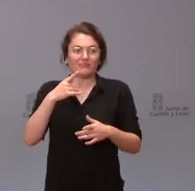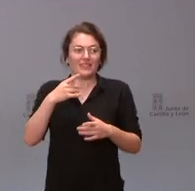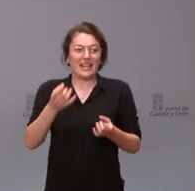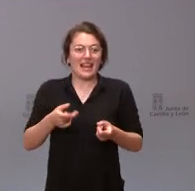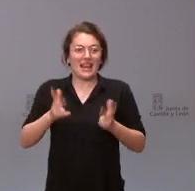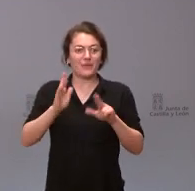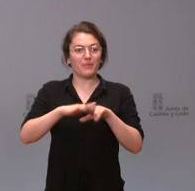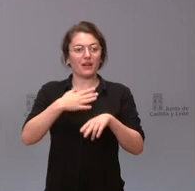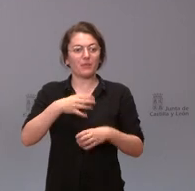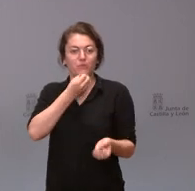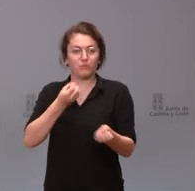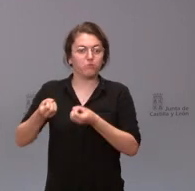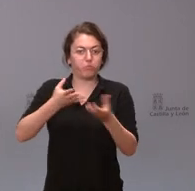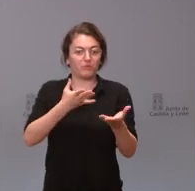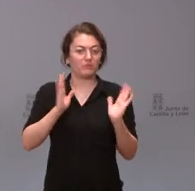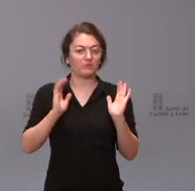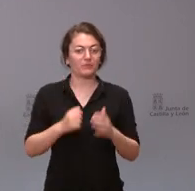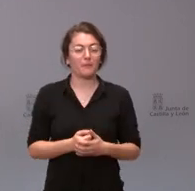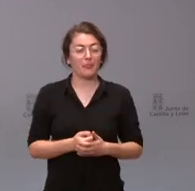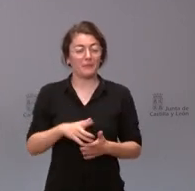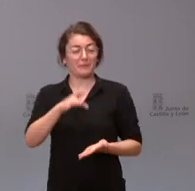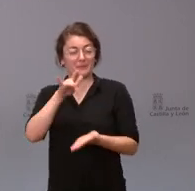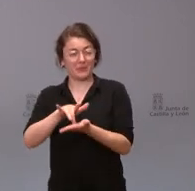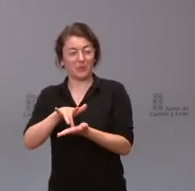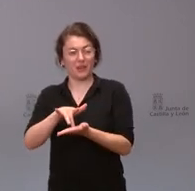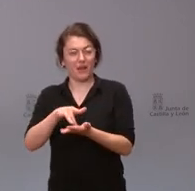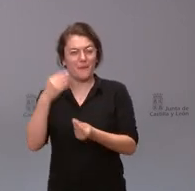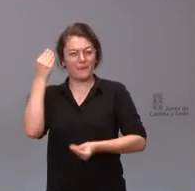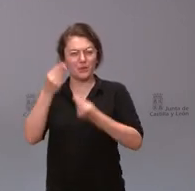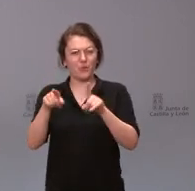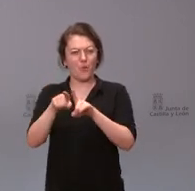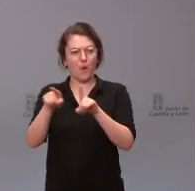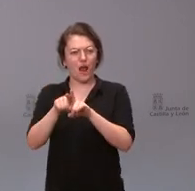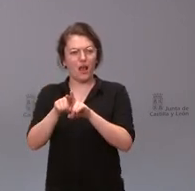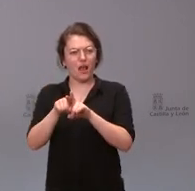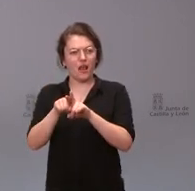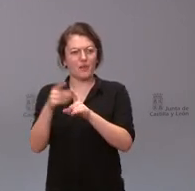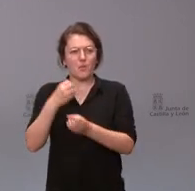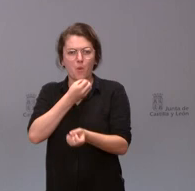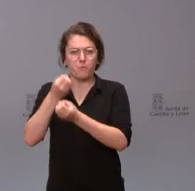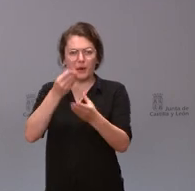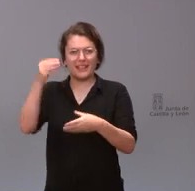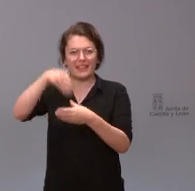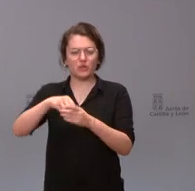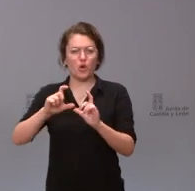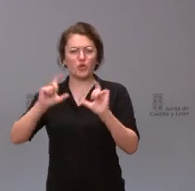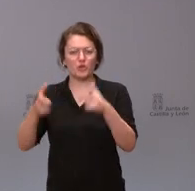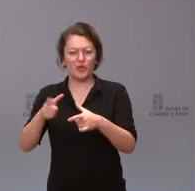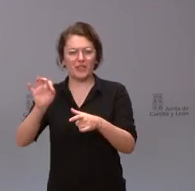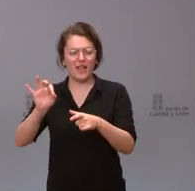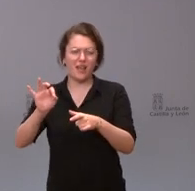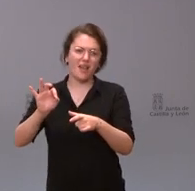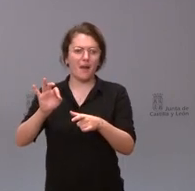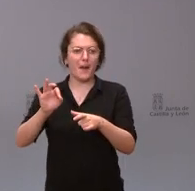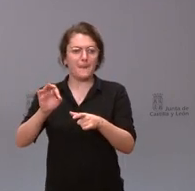en este caso además creo recordar expresamente que fue en el ámbito de una reunión de un partido político a veces cuando hace